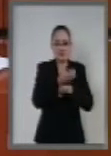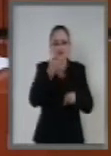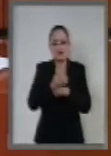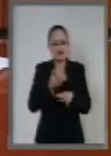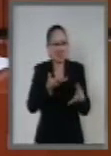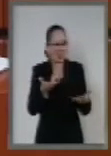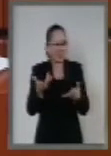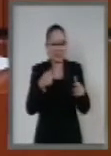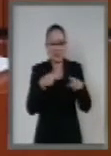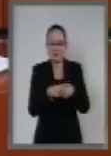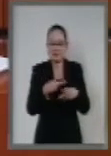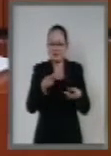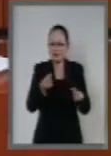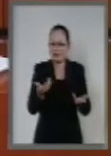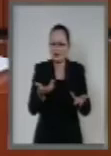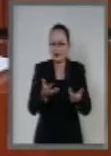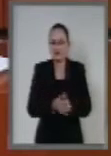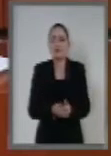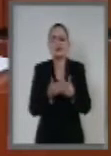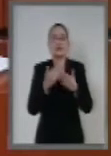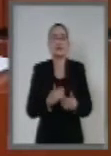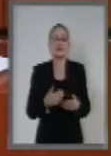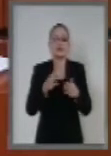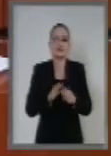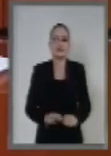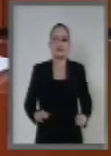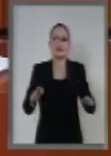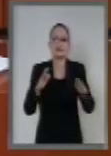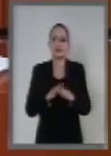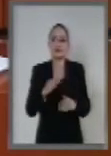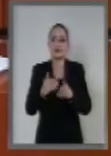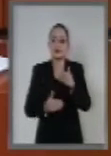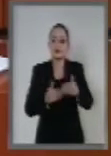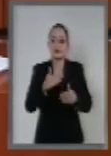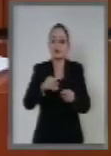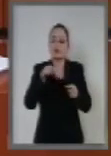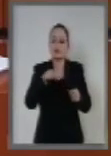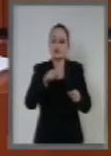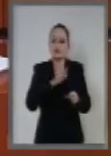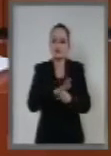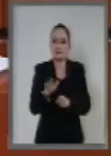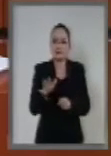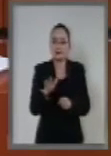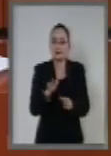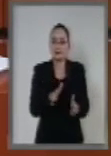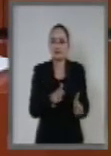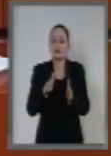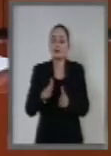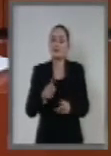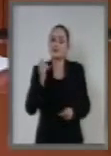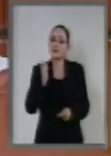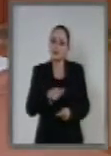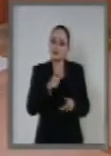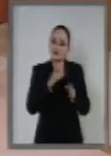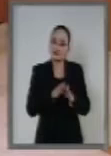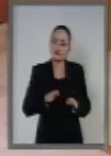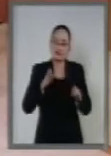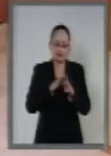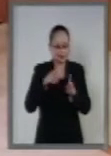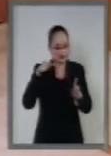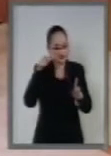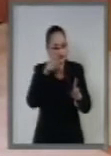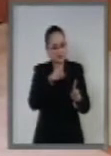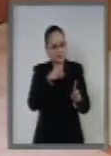Federación. Otro importante avance también es que se establece de manera directa